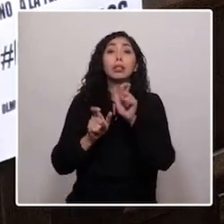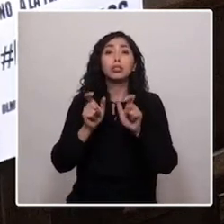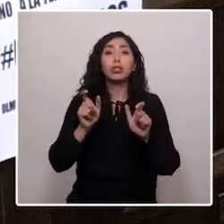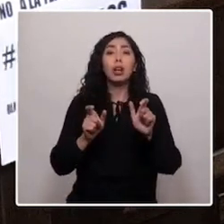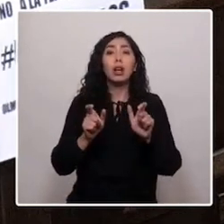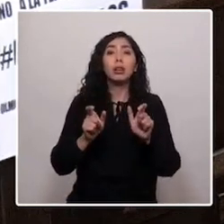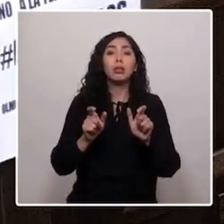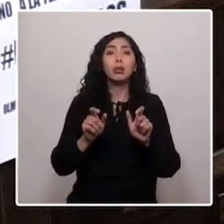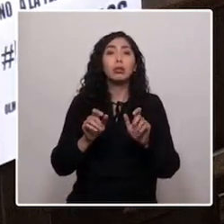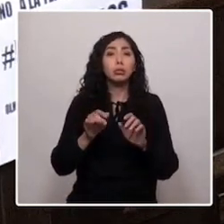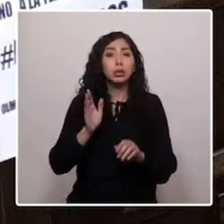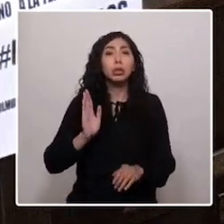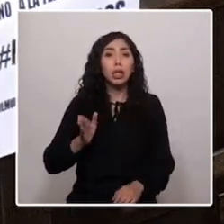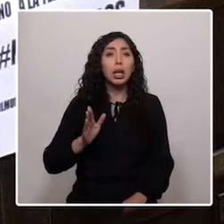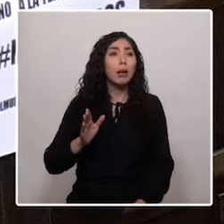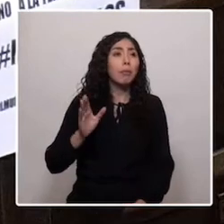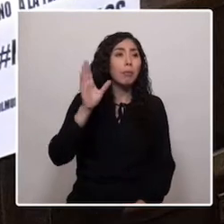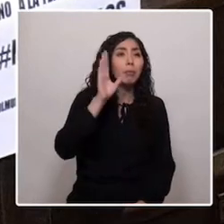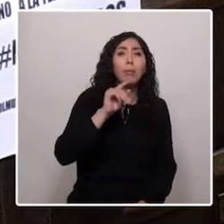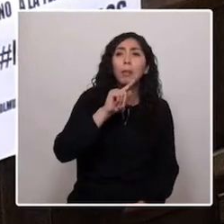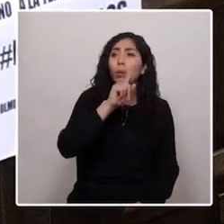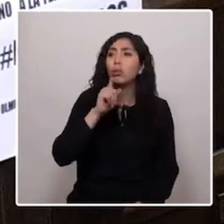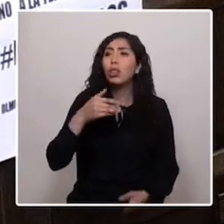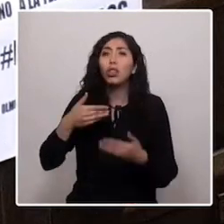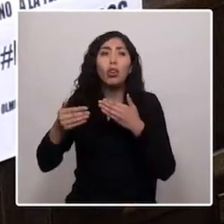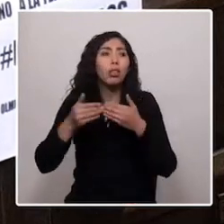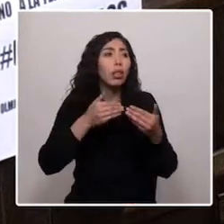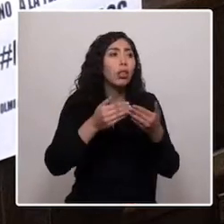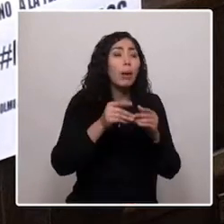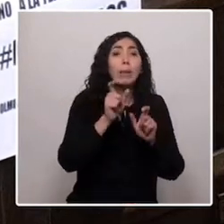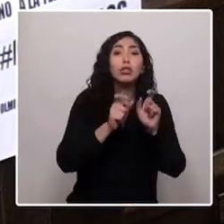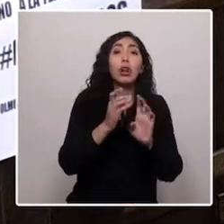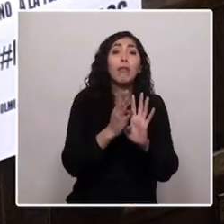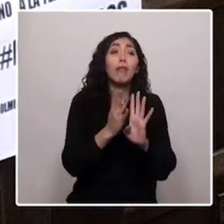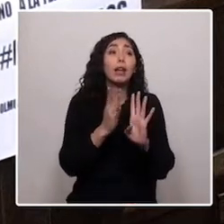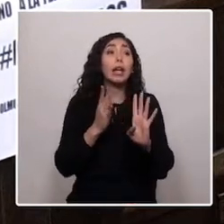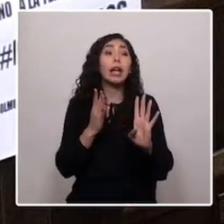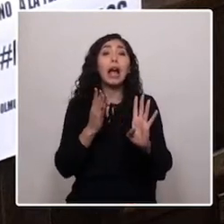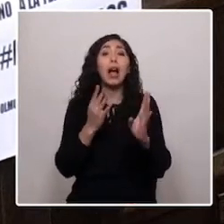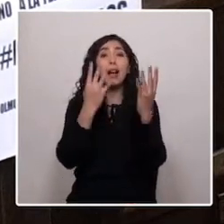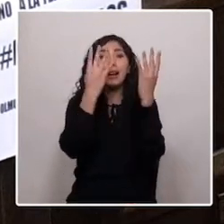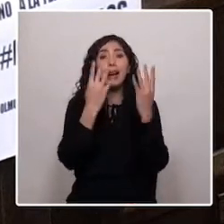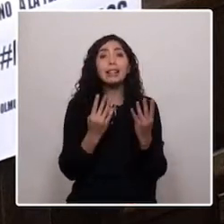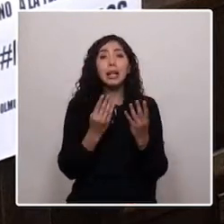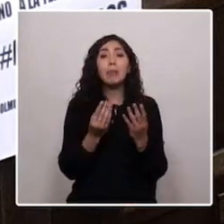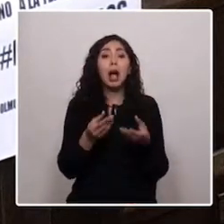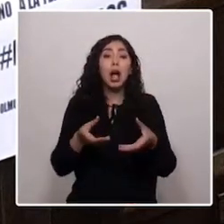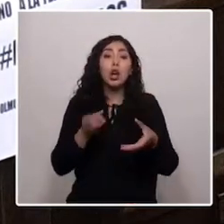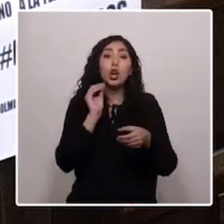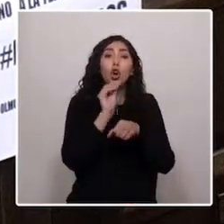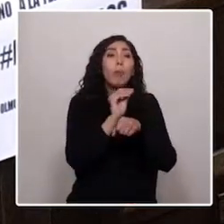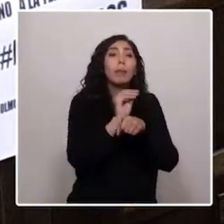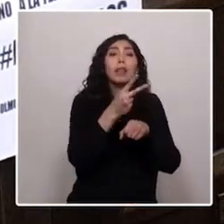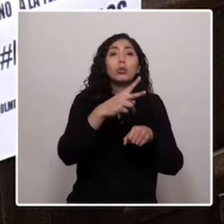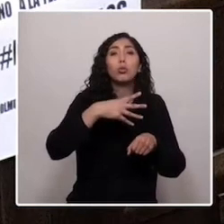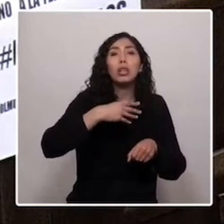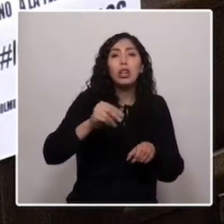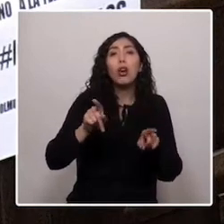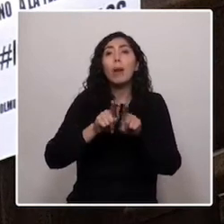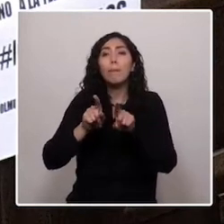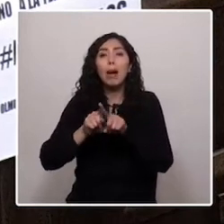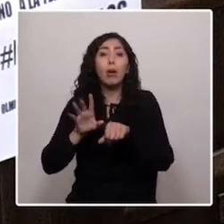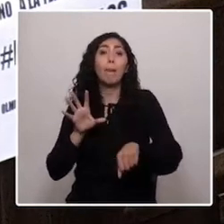dónde están. Por las que hoy hacen filas fuera de las cárceles para llevar comida a sus hijos, hermanos y amigos apresados en la revuelta.